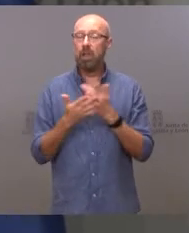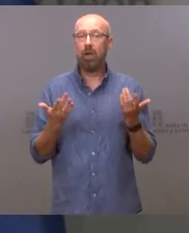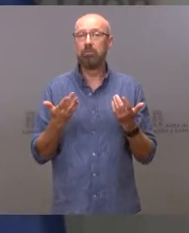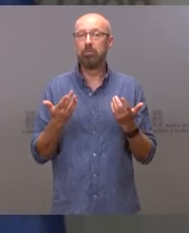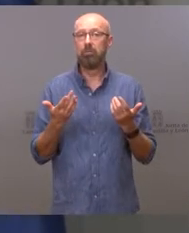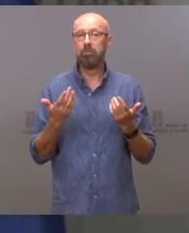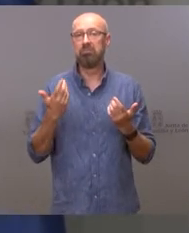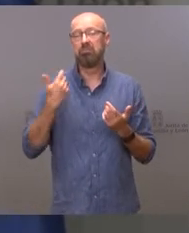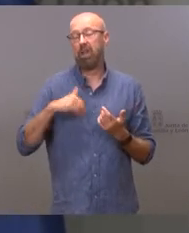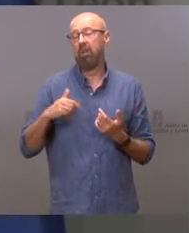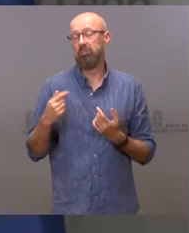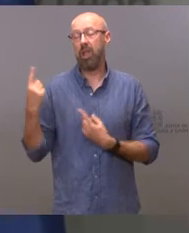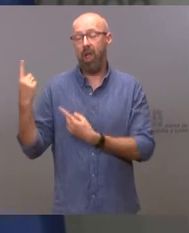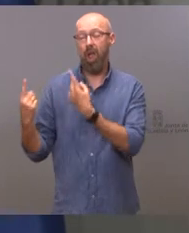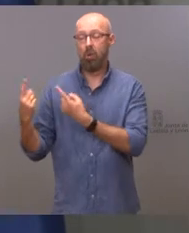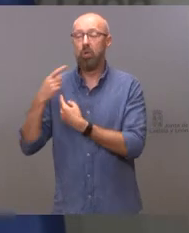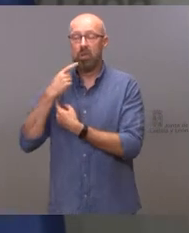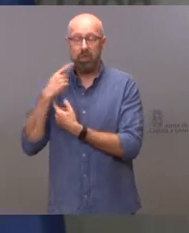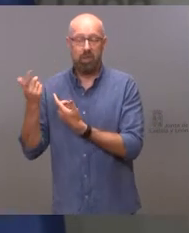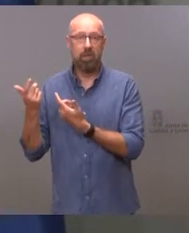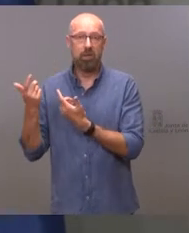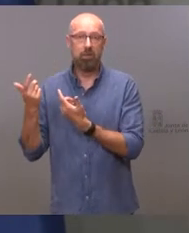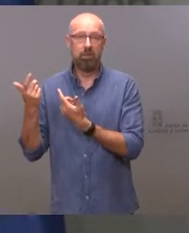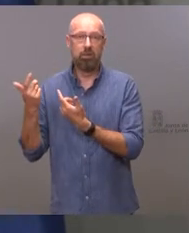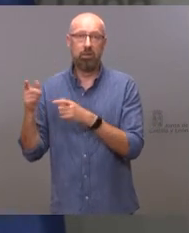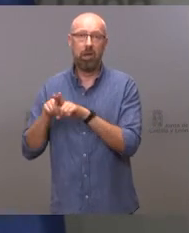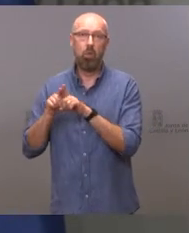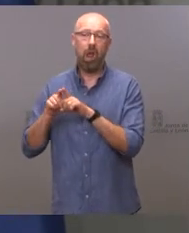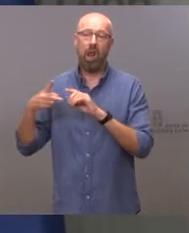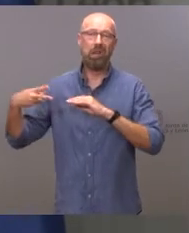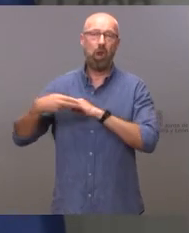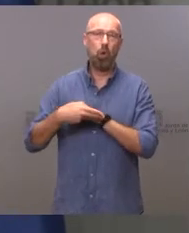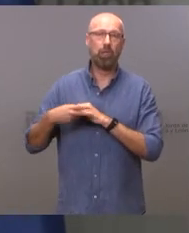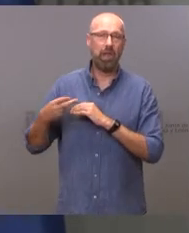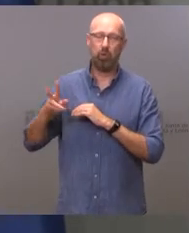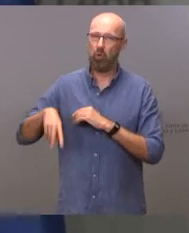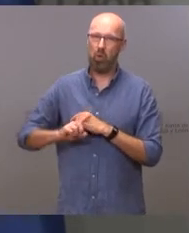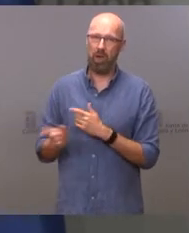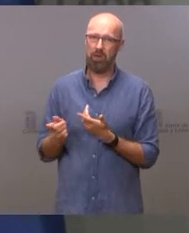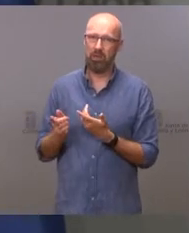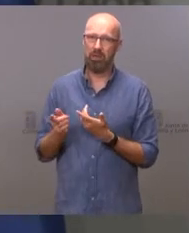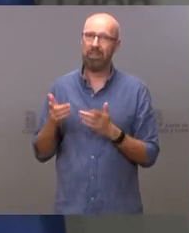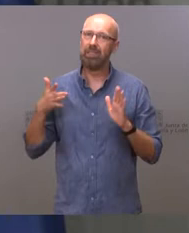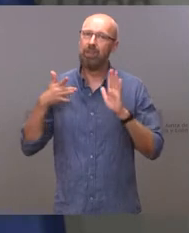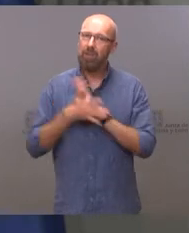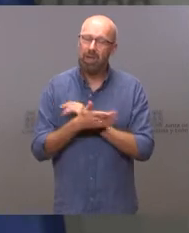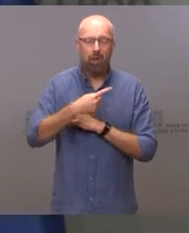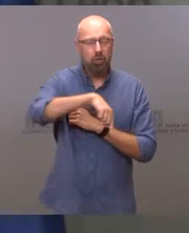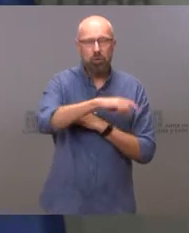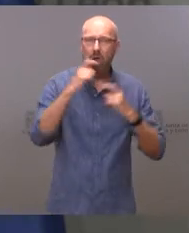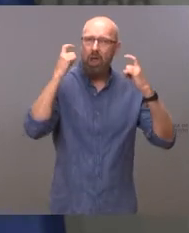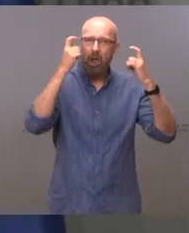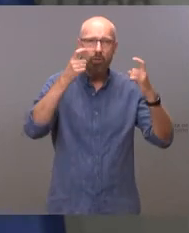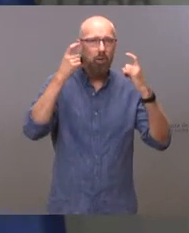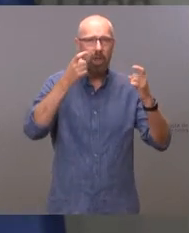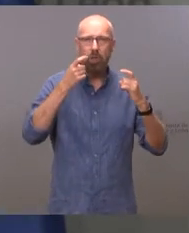que algunos han definido como un recorte, sino más bien todo lo contrario. Se trata de un enorme esfuerzo de